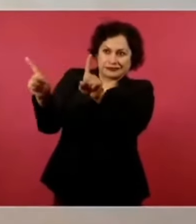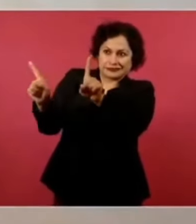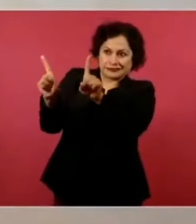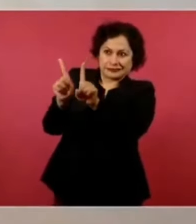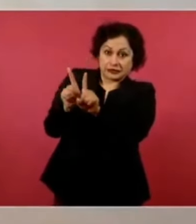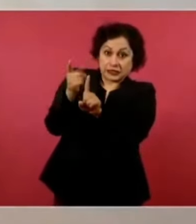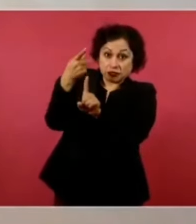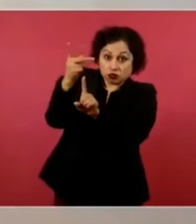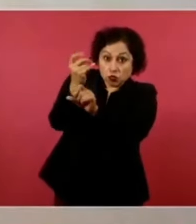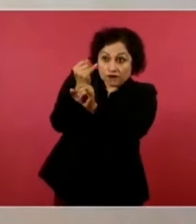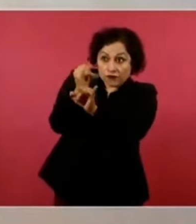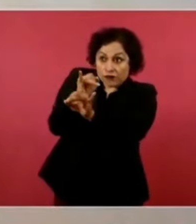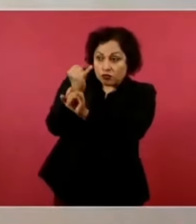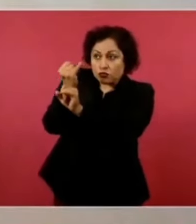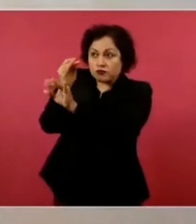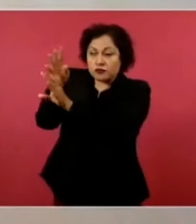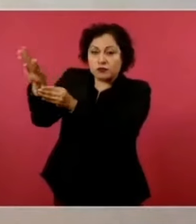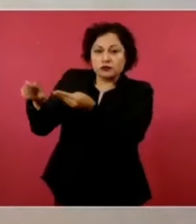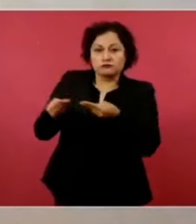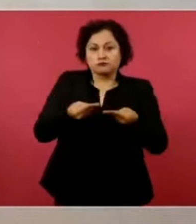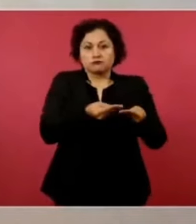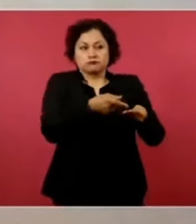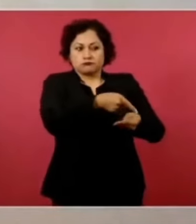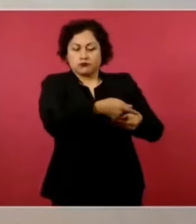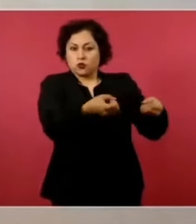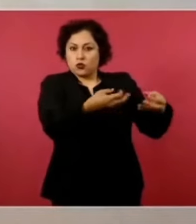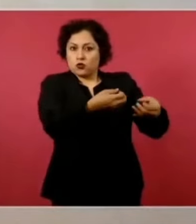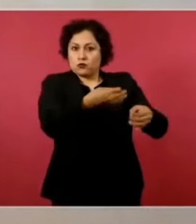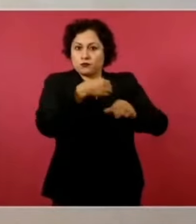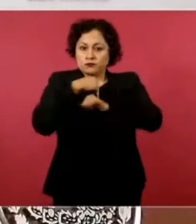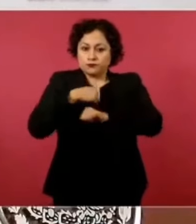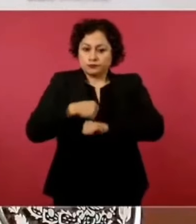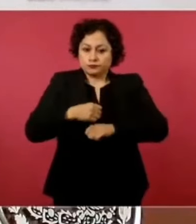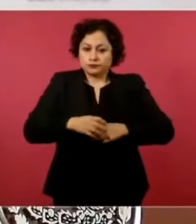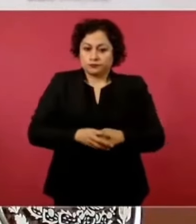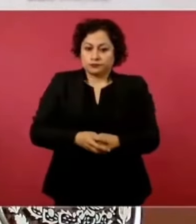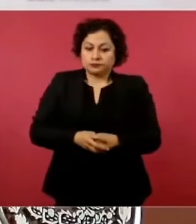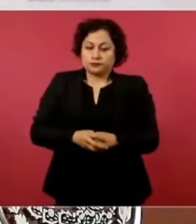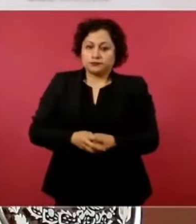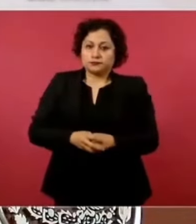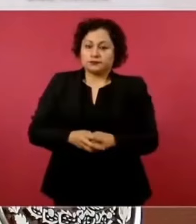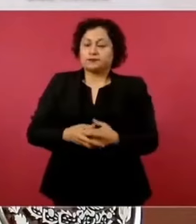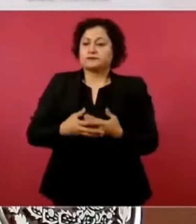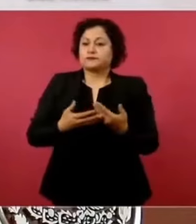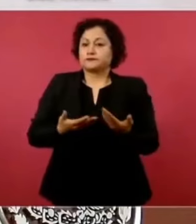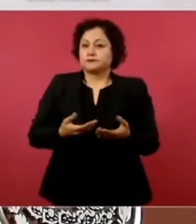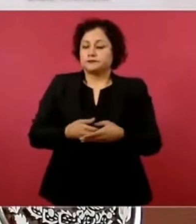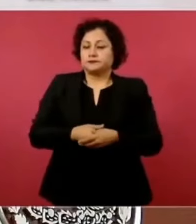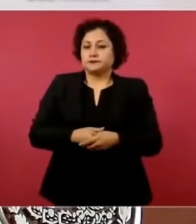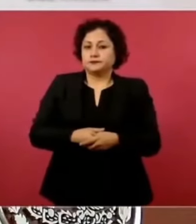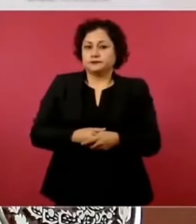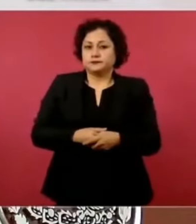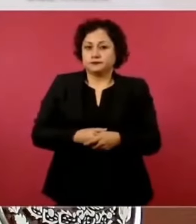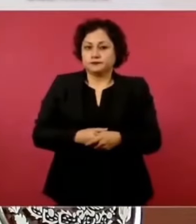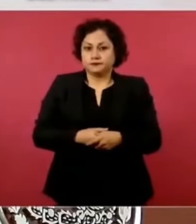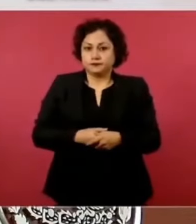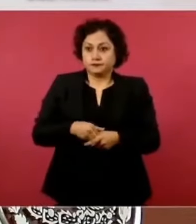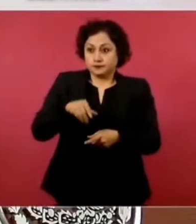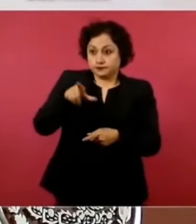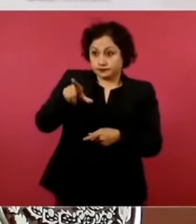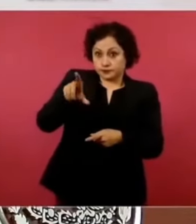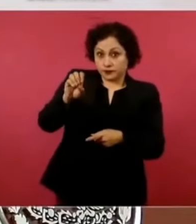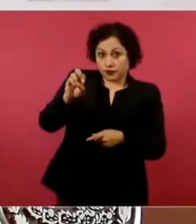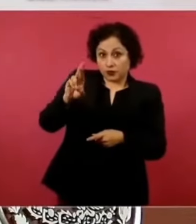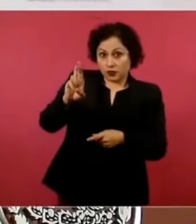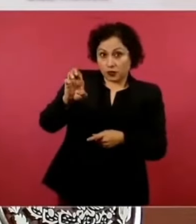Loret de Mola no es parte de una